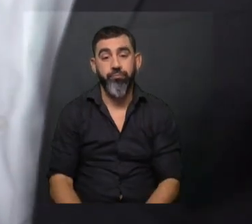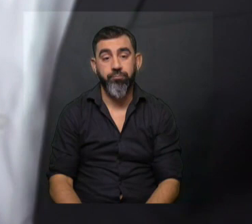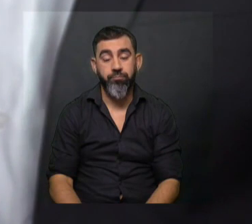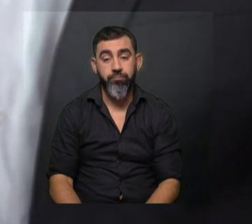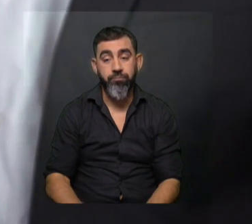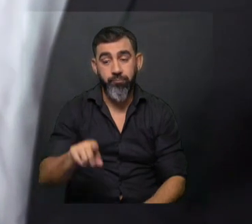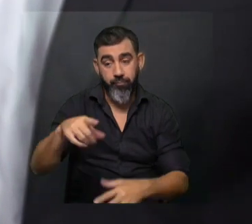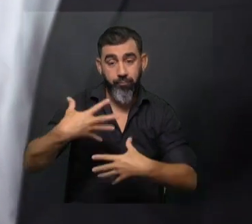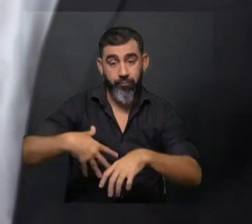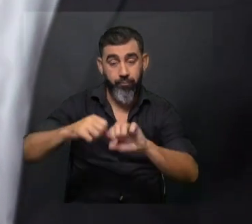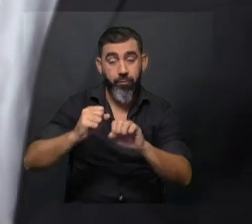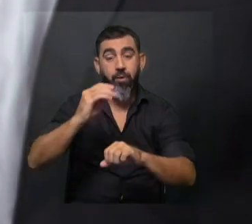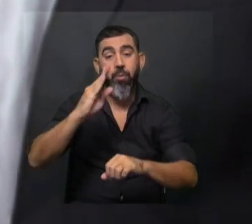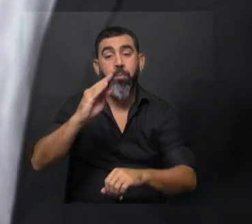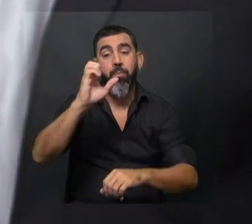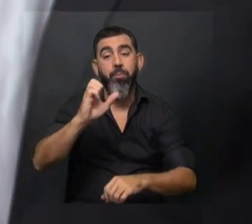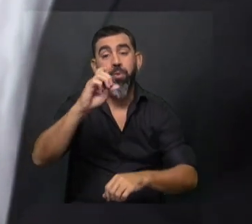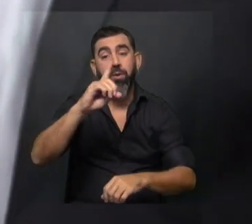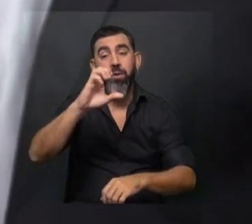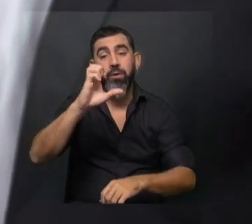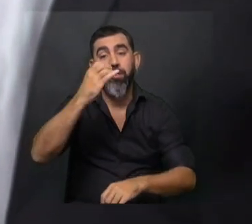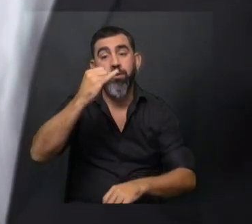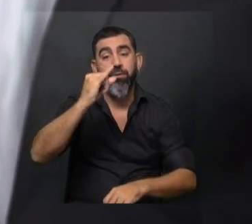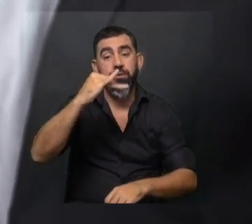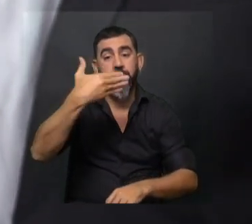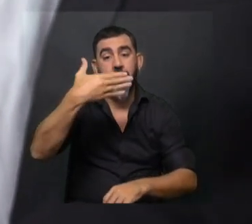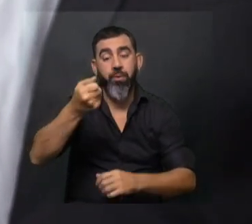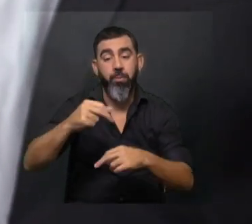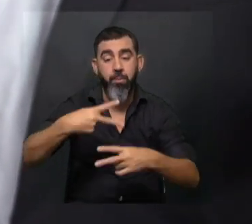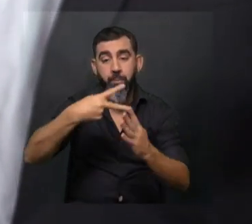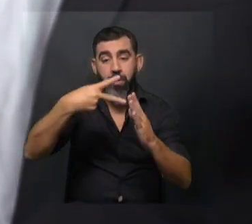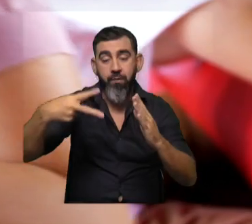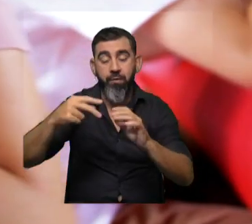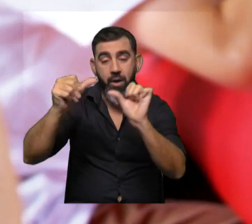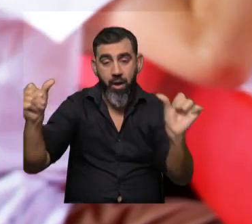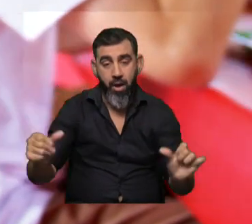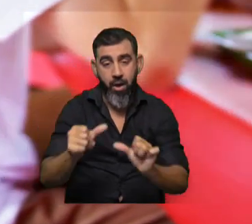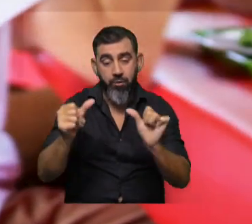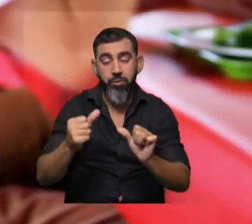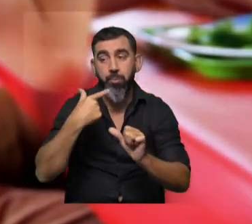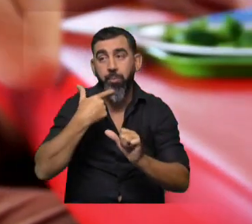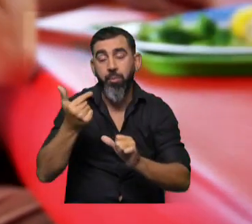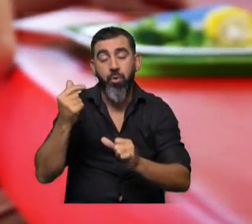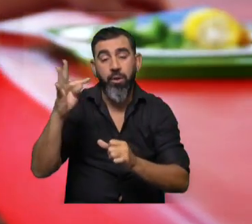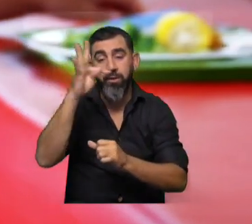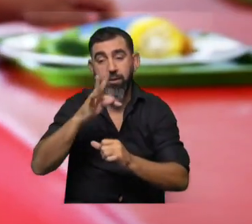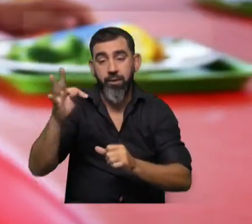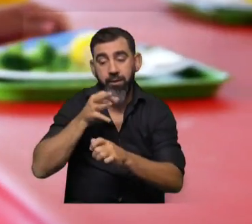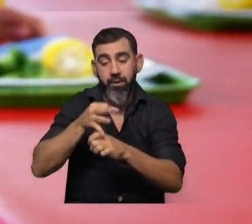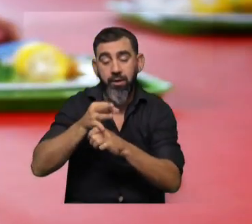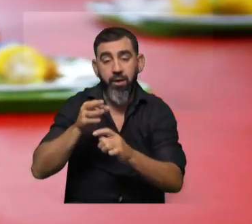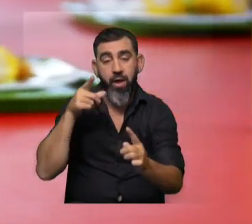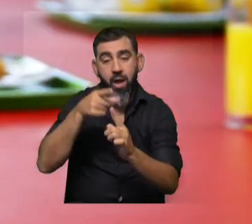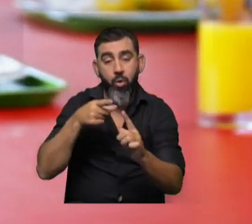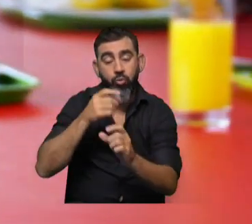hallazgos, PEDESIVA comenzó a planificar una serie de acciones, entre las que se incluyen talleres de capacitación sobre acoso